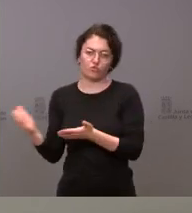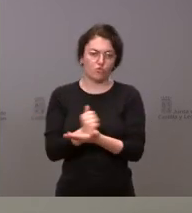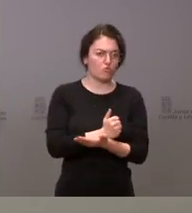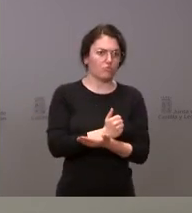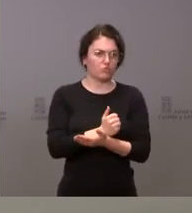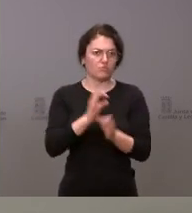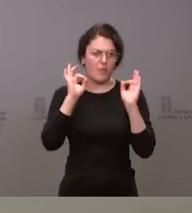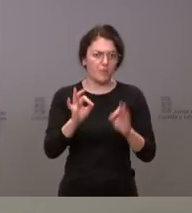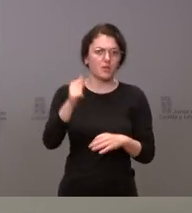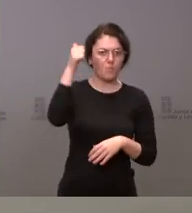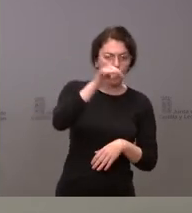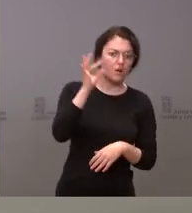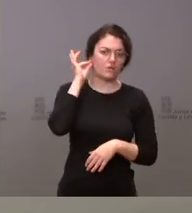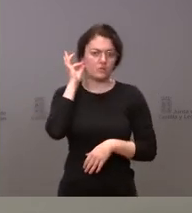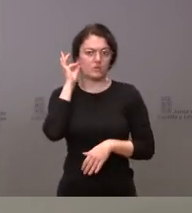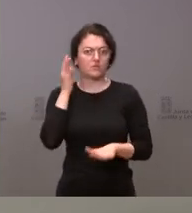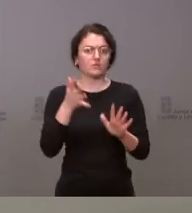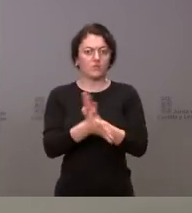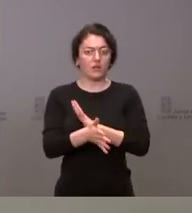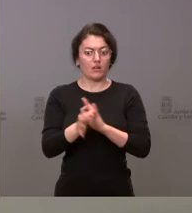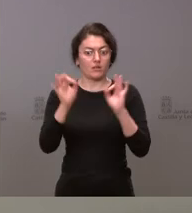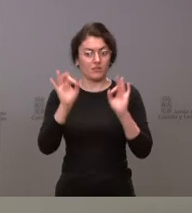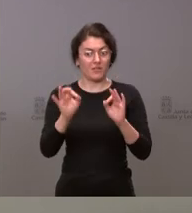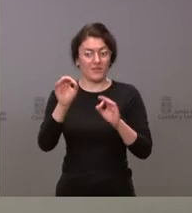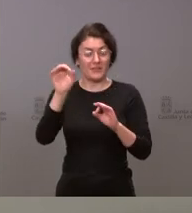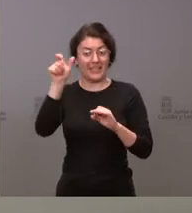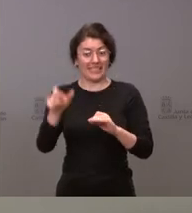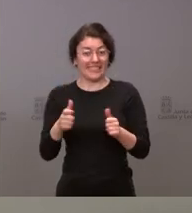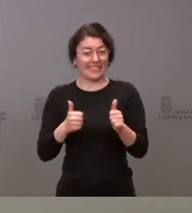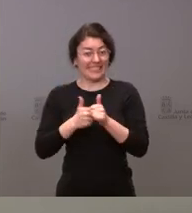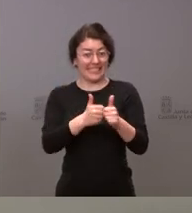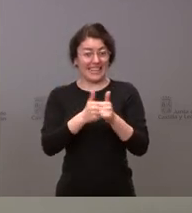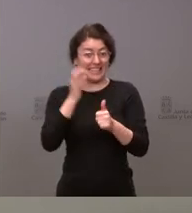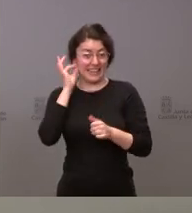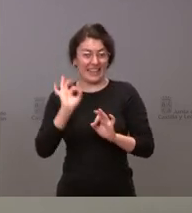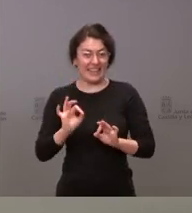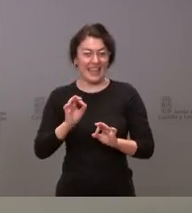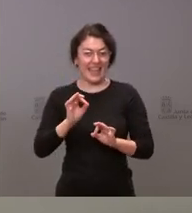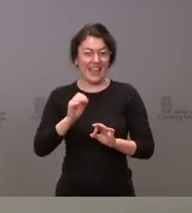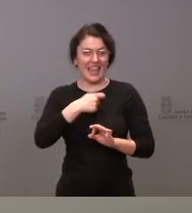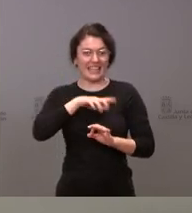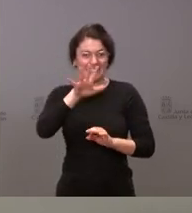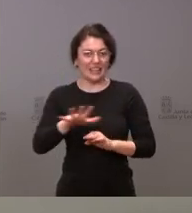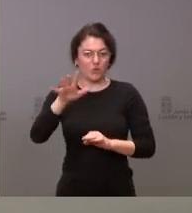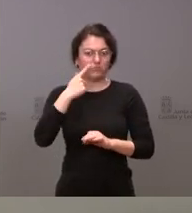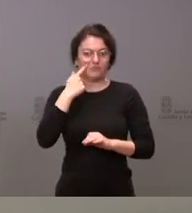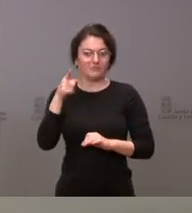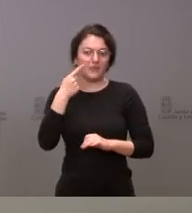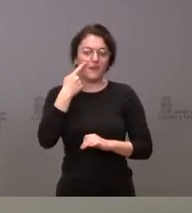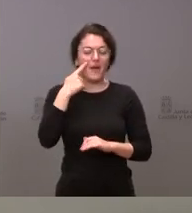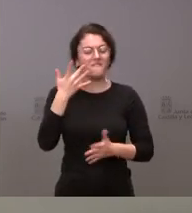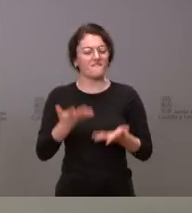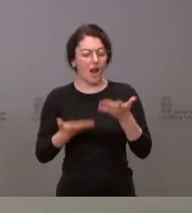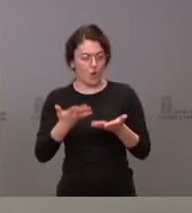cualquier persona y en este caso a la propia secretaria de Estado, que valore sobre lo que hagamos, no sobre